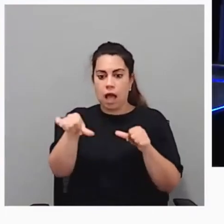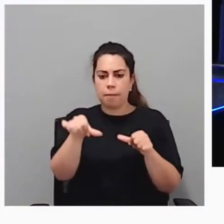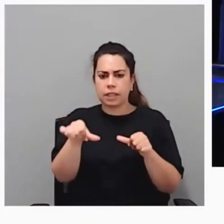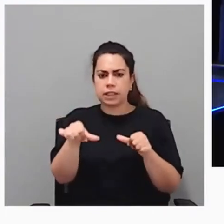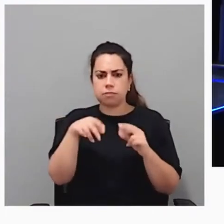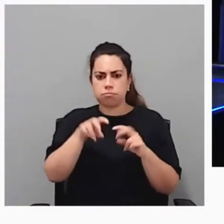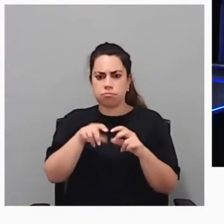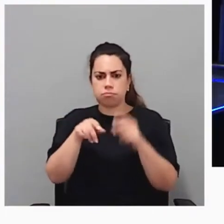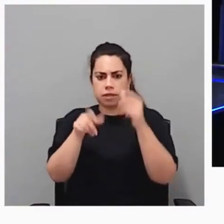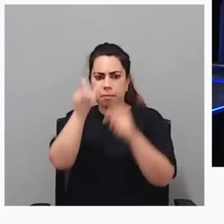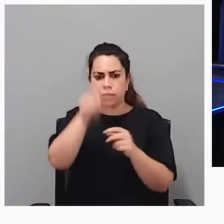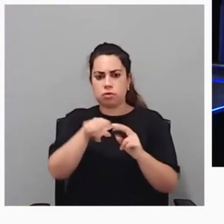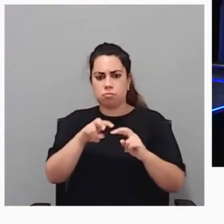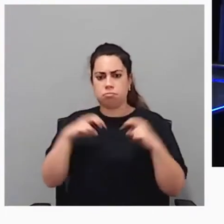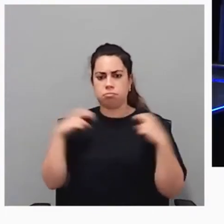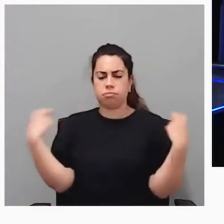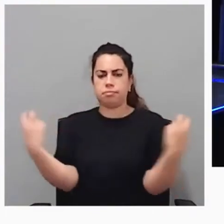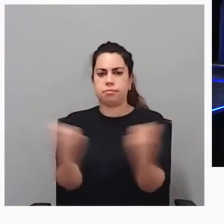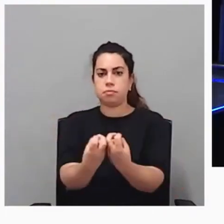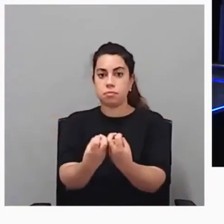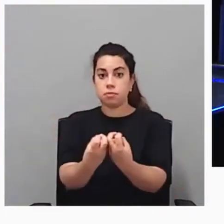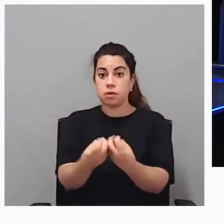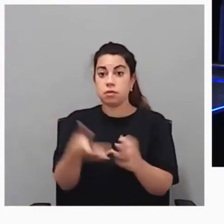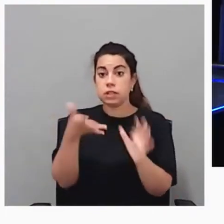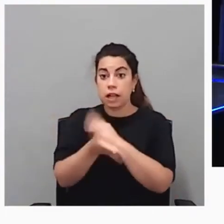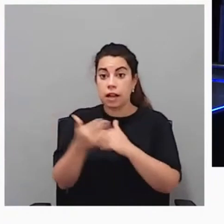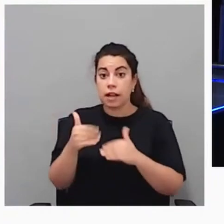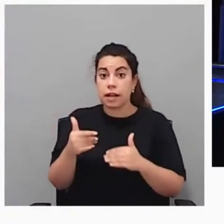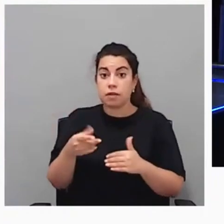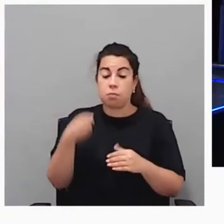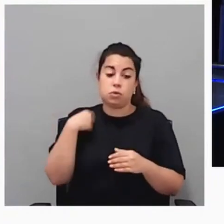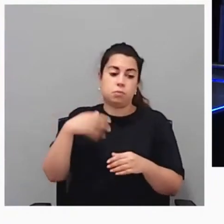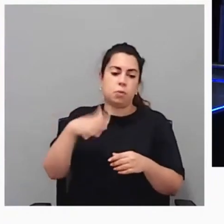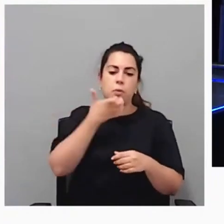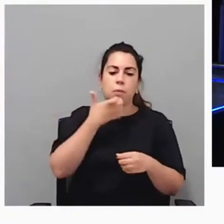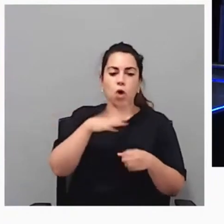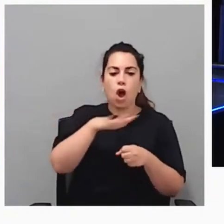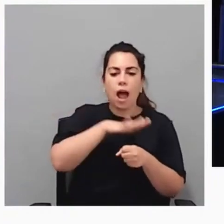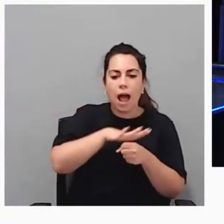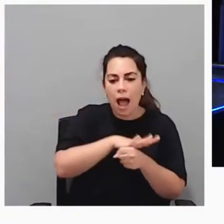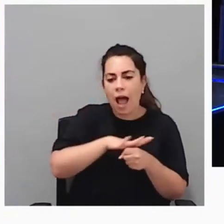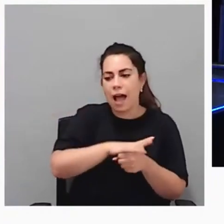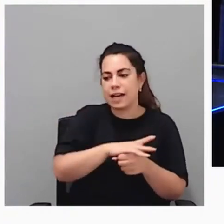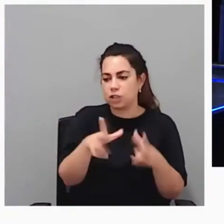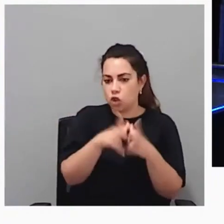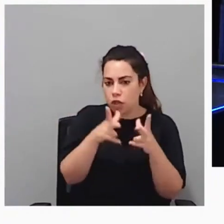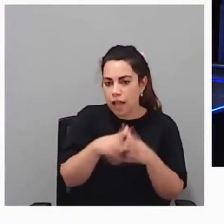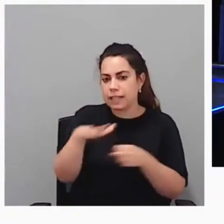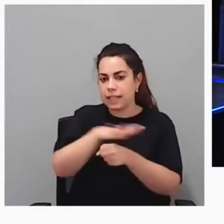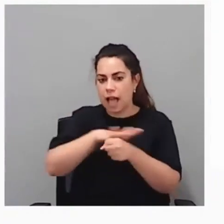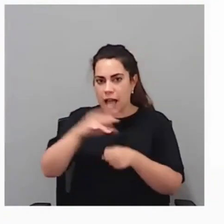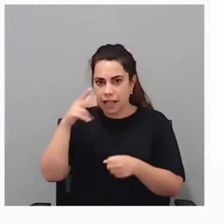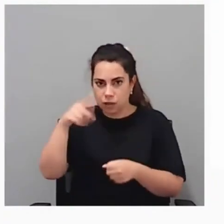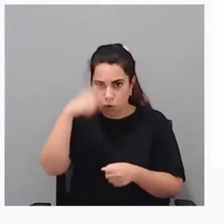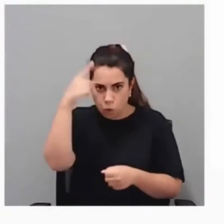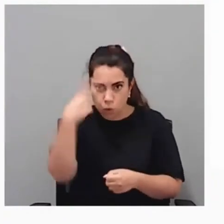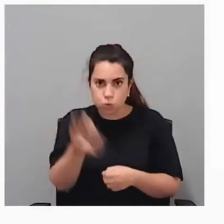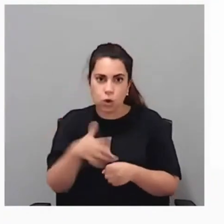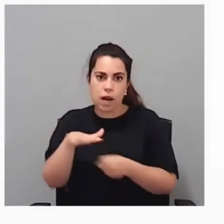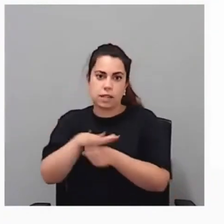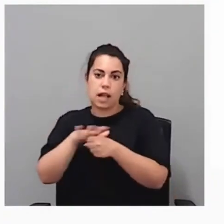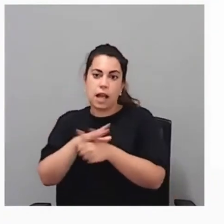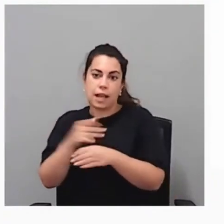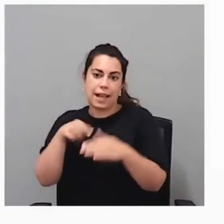a nuestro propósito, que es la persona. Ahí están las áreas sociales, culturales, soporta la gestión, innovación, tendencias,